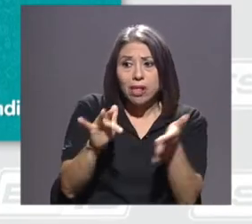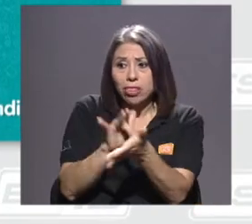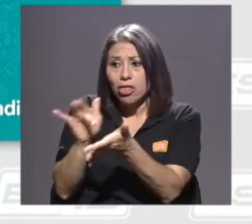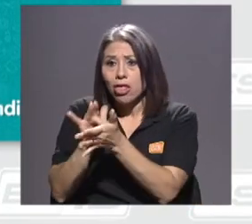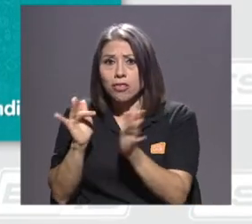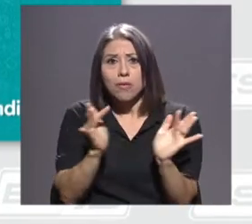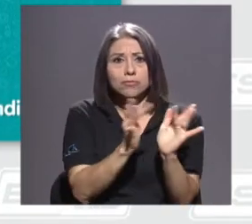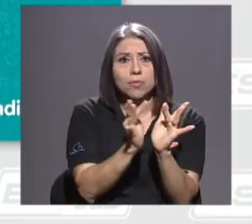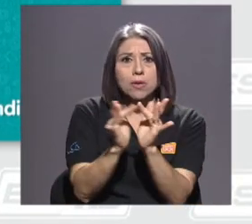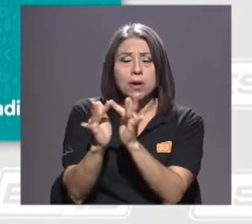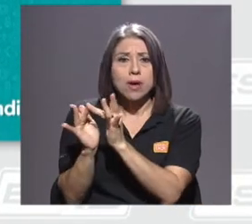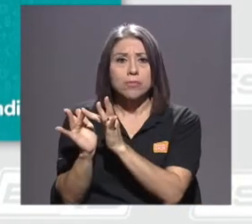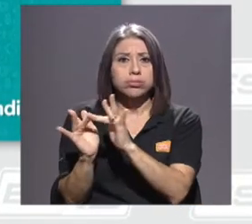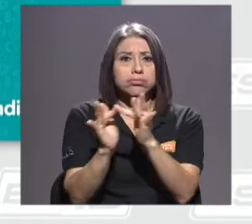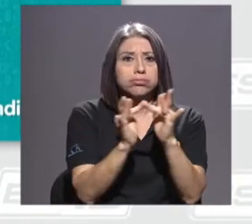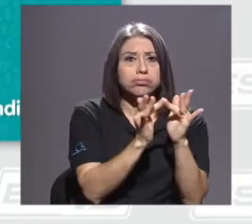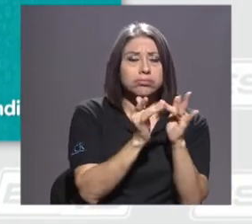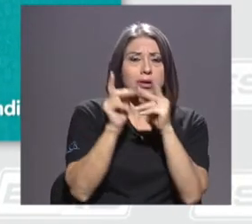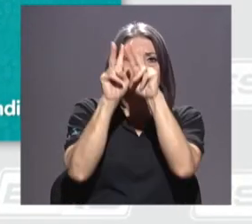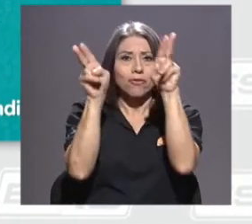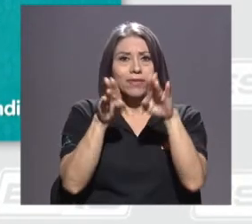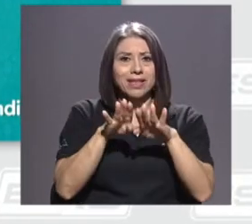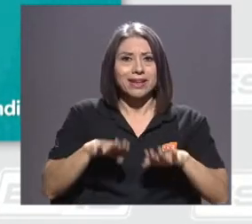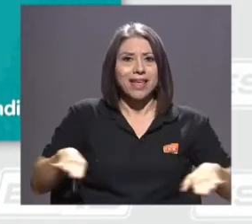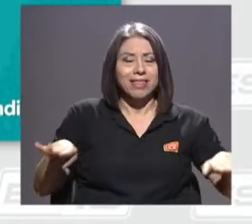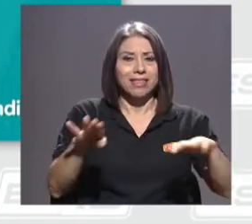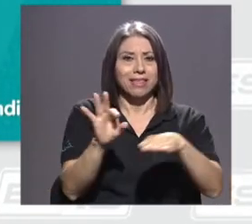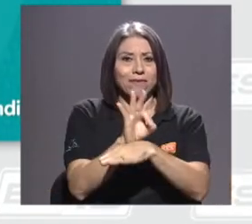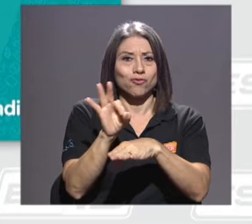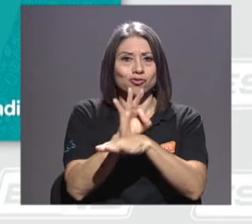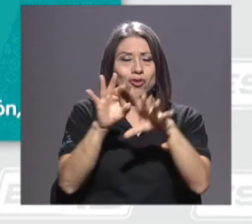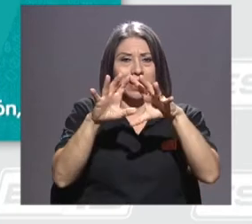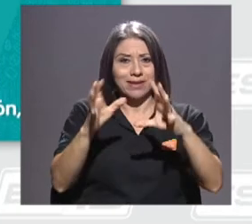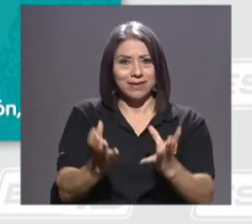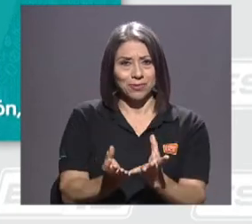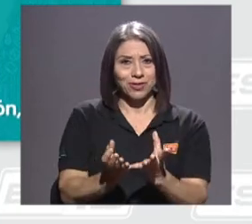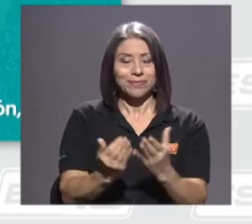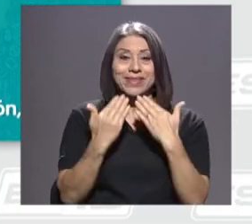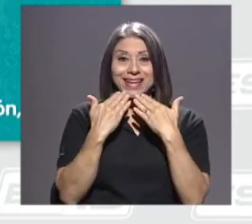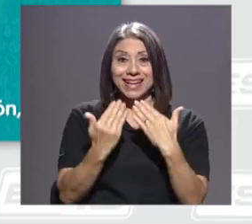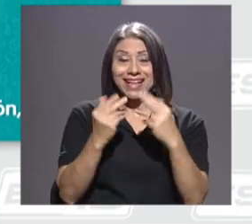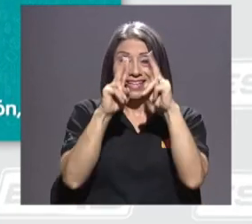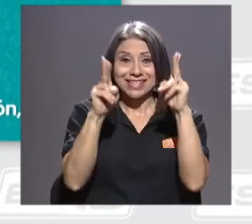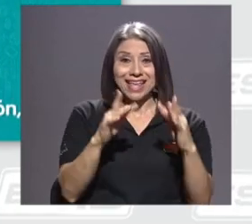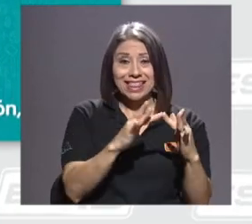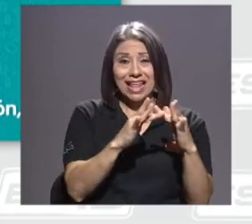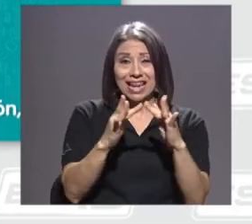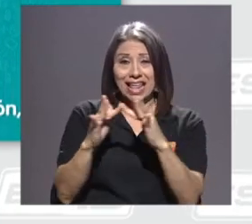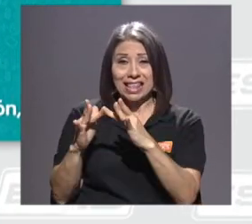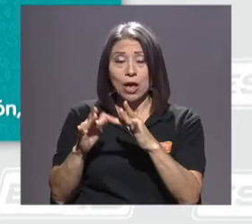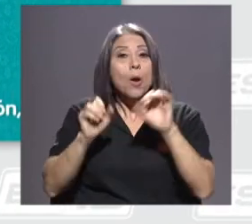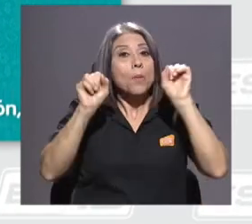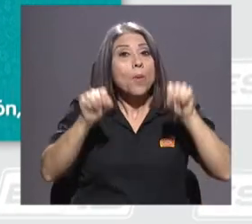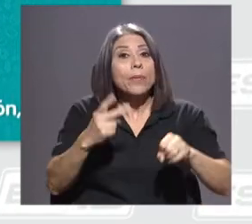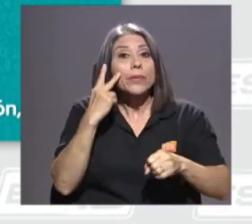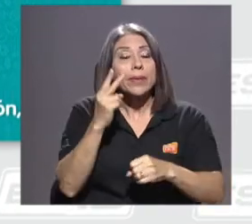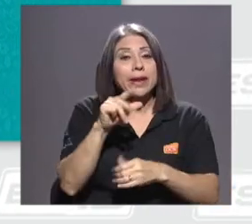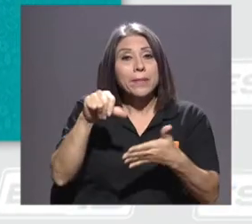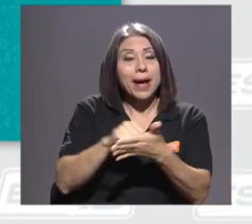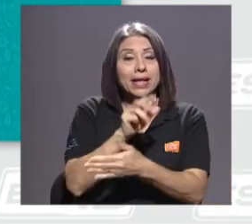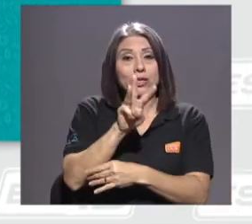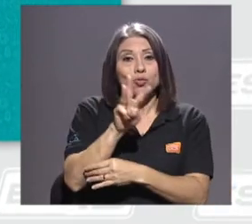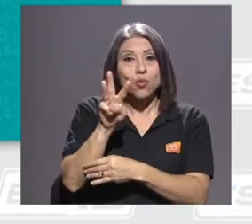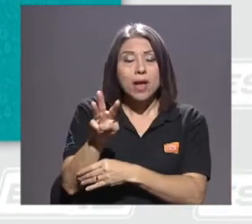de Internet, una red de redes que funciona a nivel mundial. Gracias a ella podemos acceder a páginas web con información,